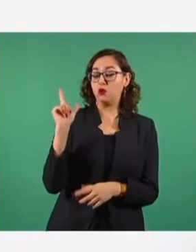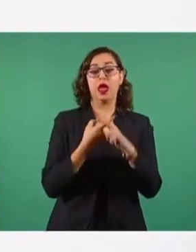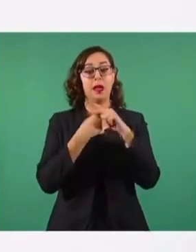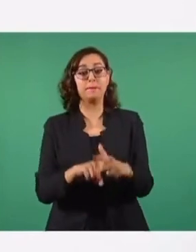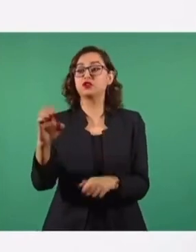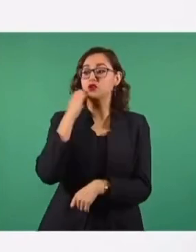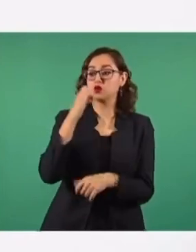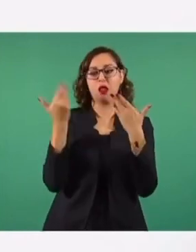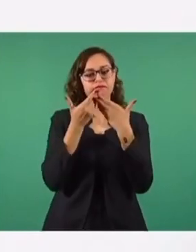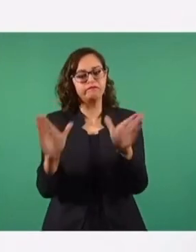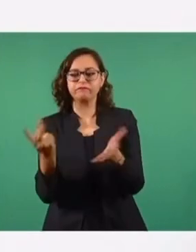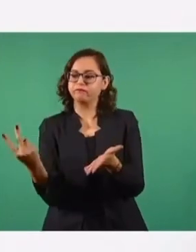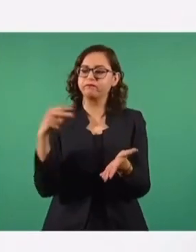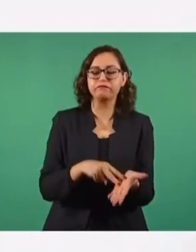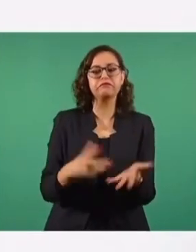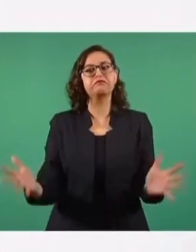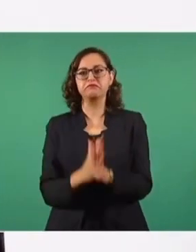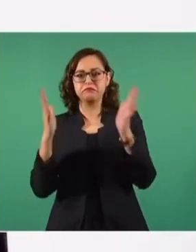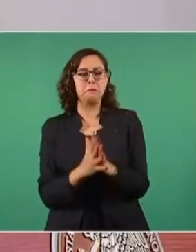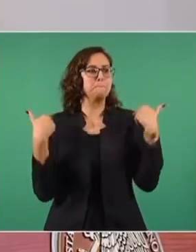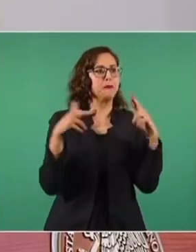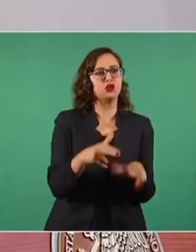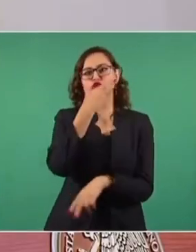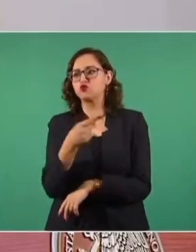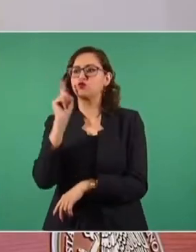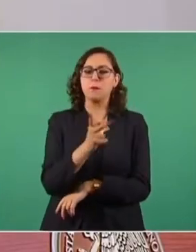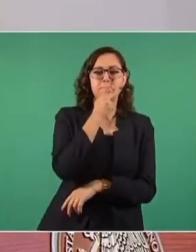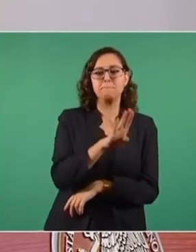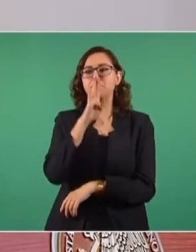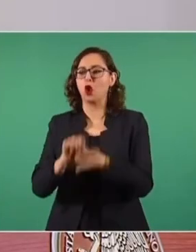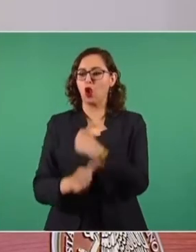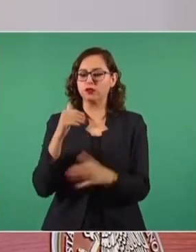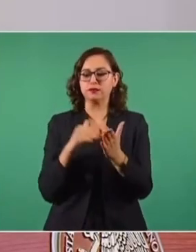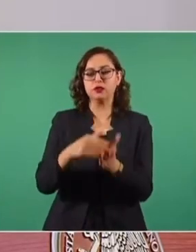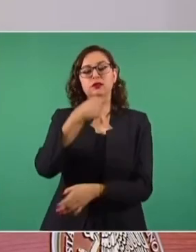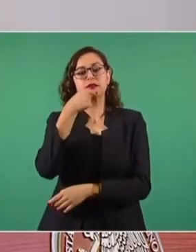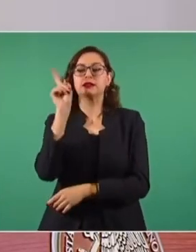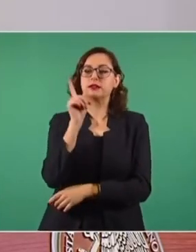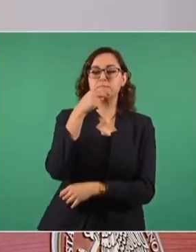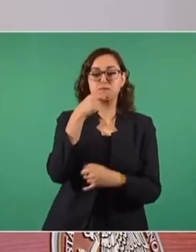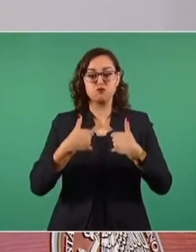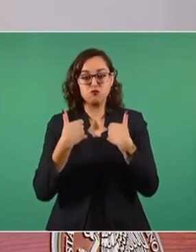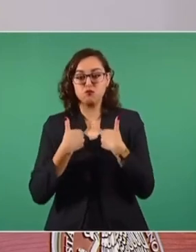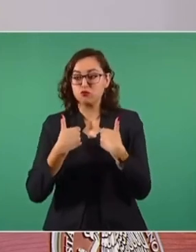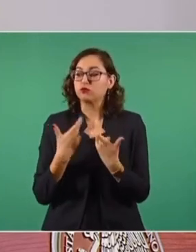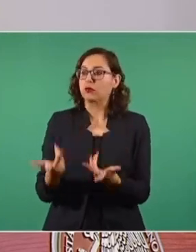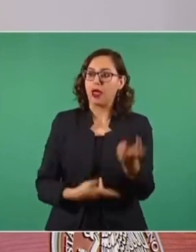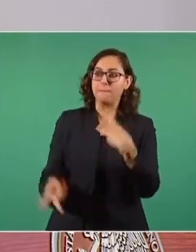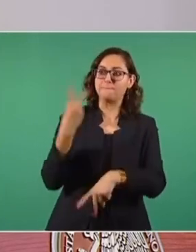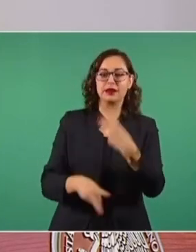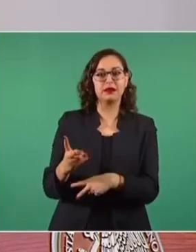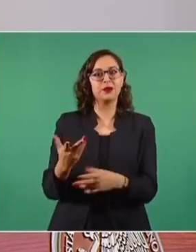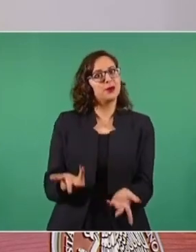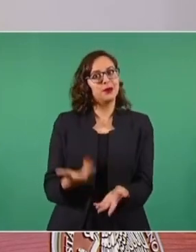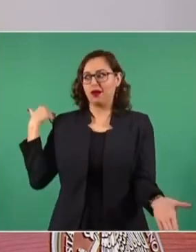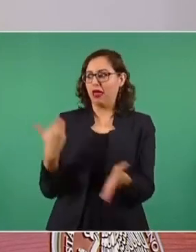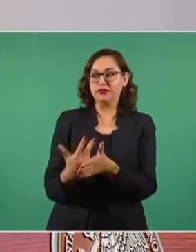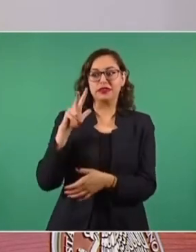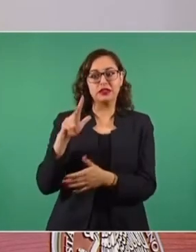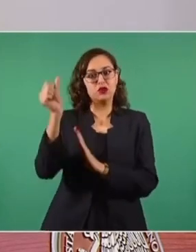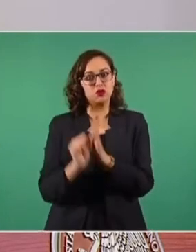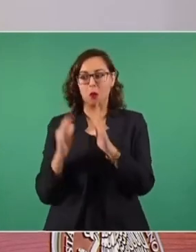de maestras, maestros, madres, padres de familia, así como de 11 millones de niñas y niños y adolescentes que luego de 18 meses regresan a recibir clases